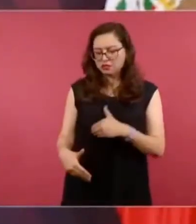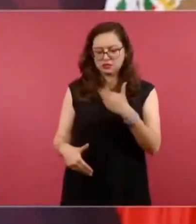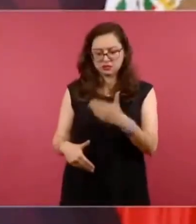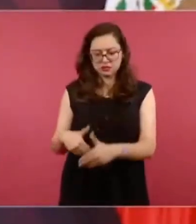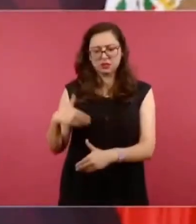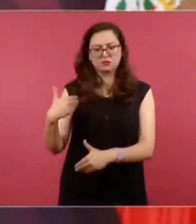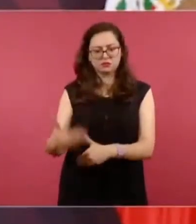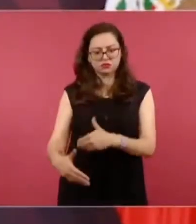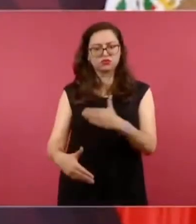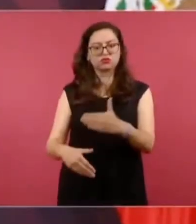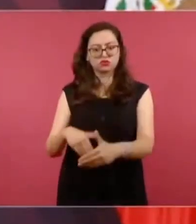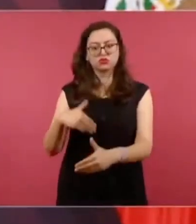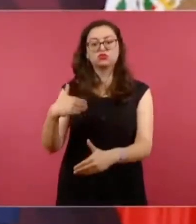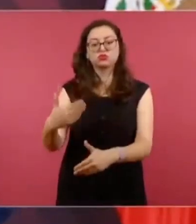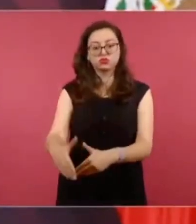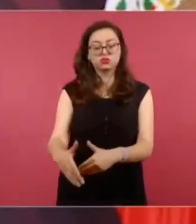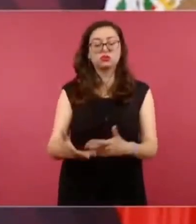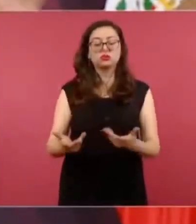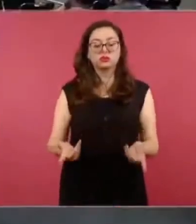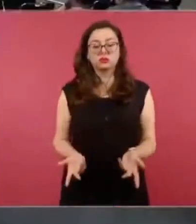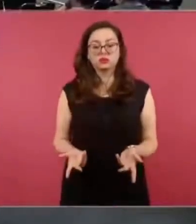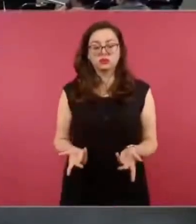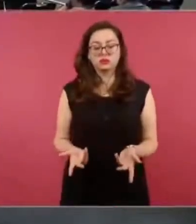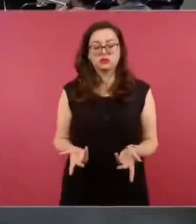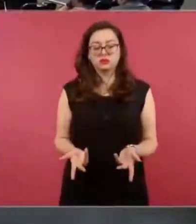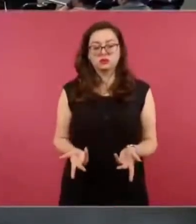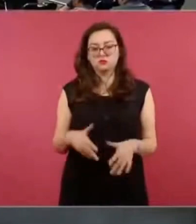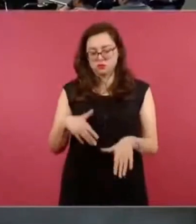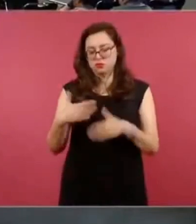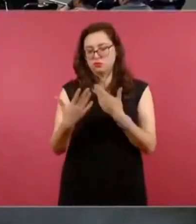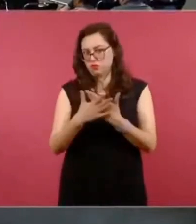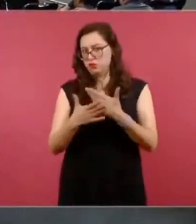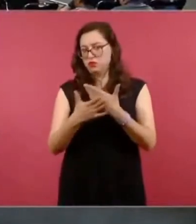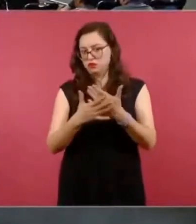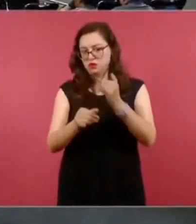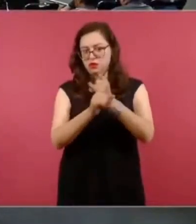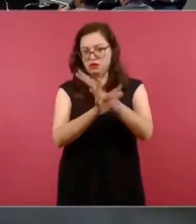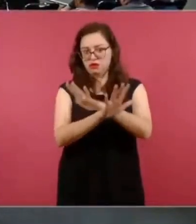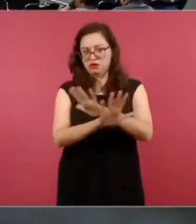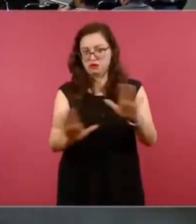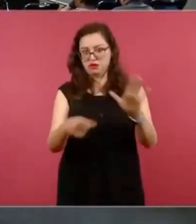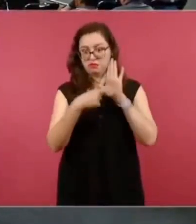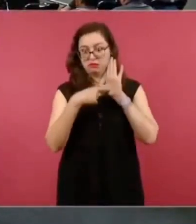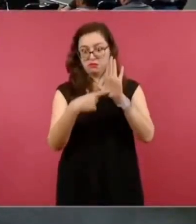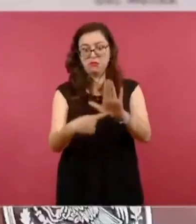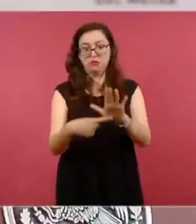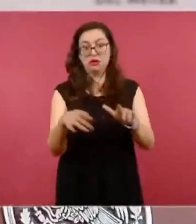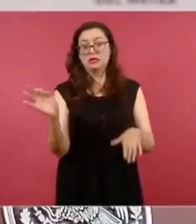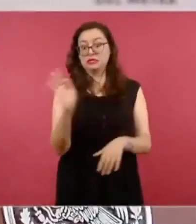cuando yo informe muchos se van a sorprender,